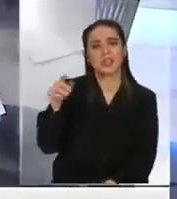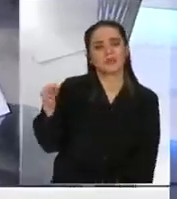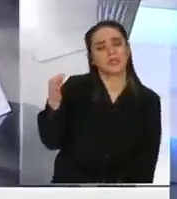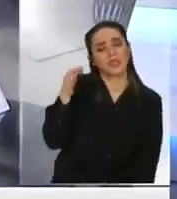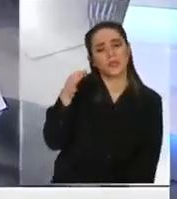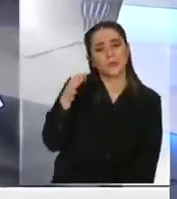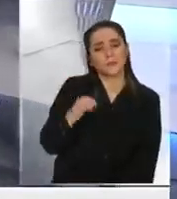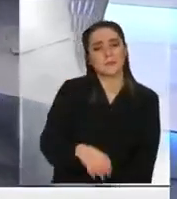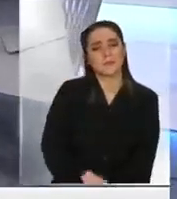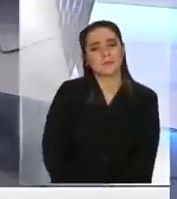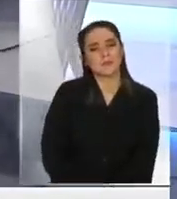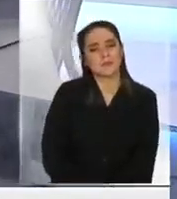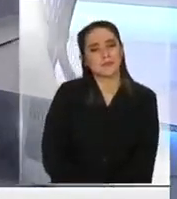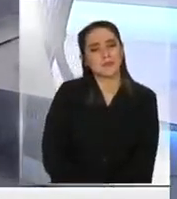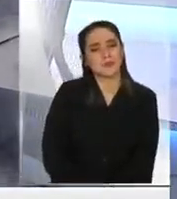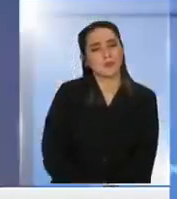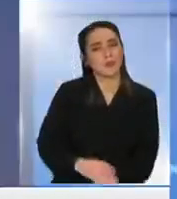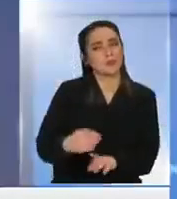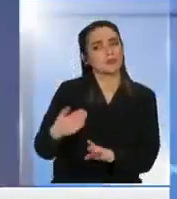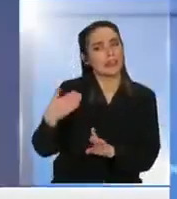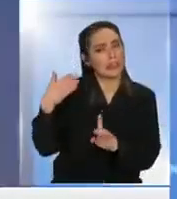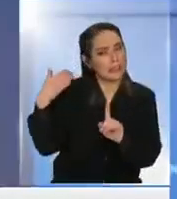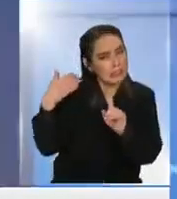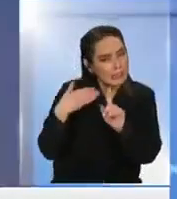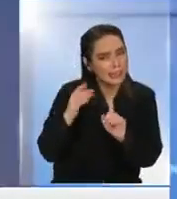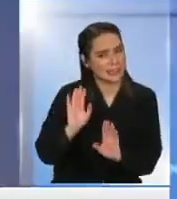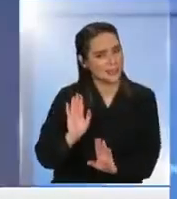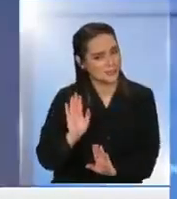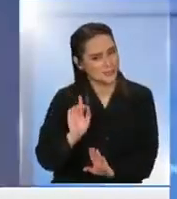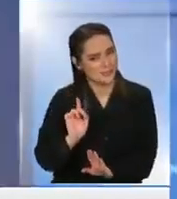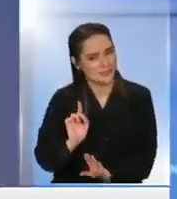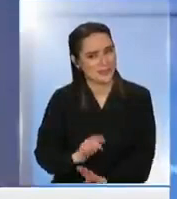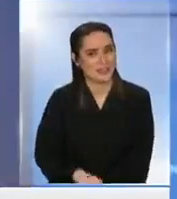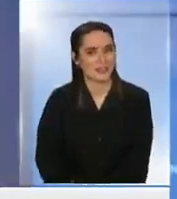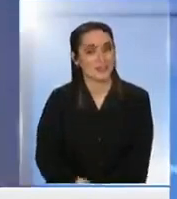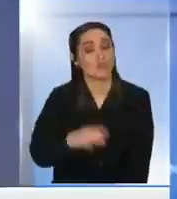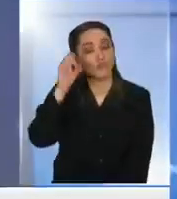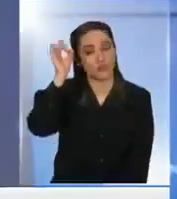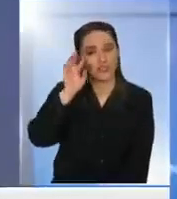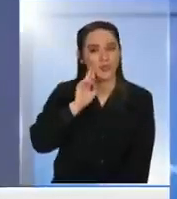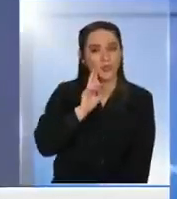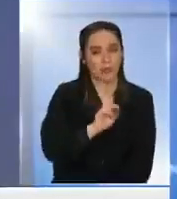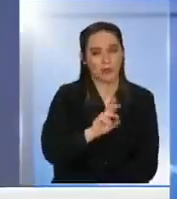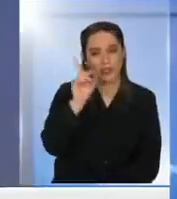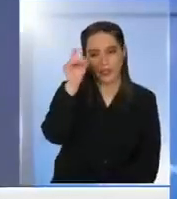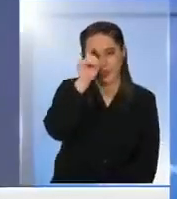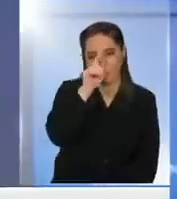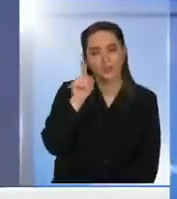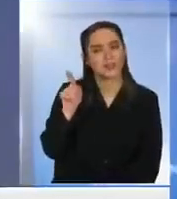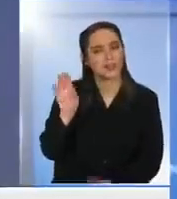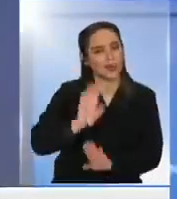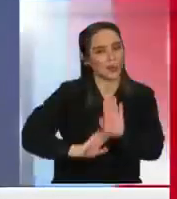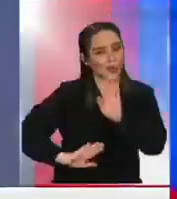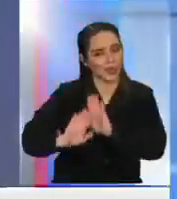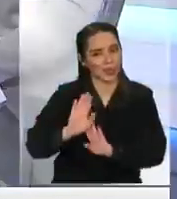ser muy directa porque sé que obviamente es una respuesta complicada y es cautelosa